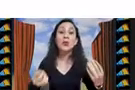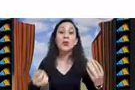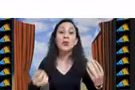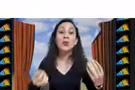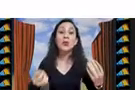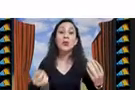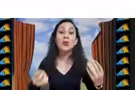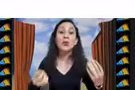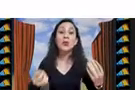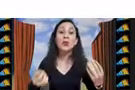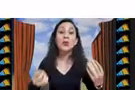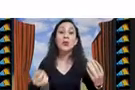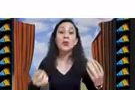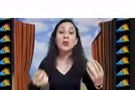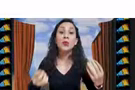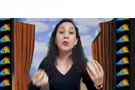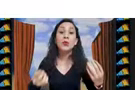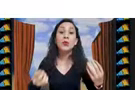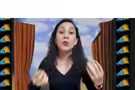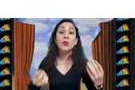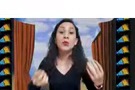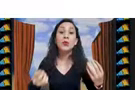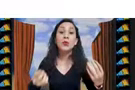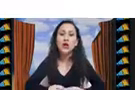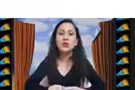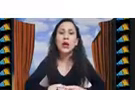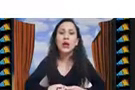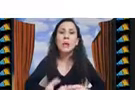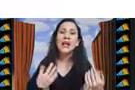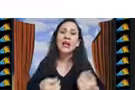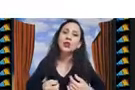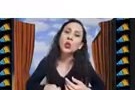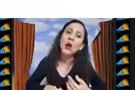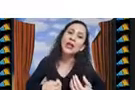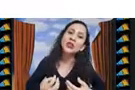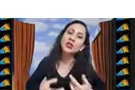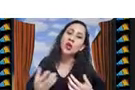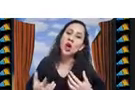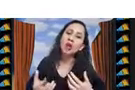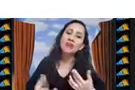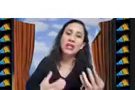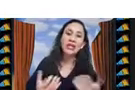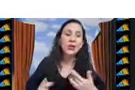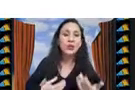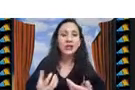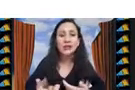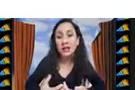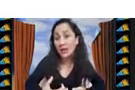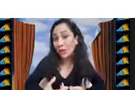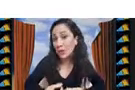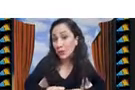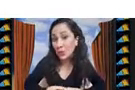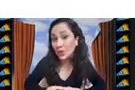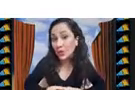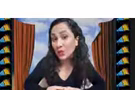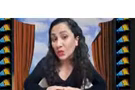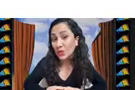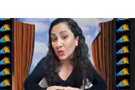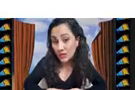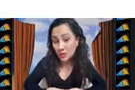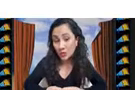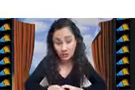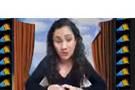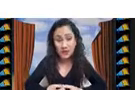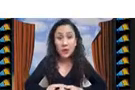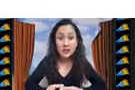problemas de optimización muy difíciles en EP duros para los cuales yo requiero utilizar algoritmos